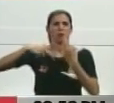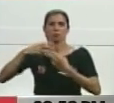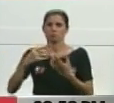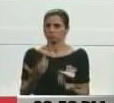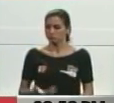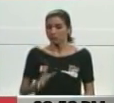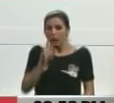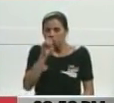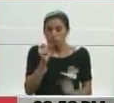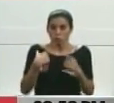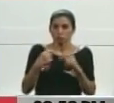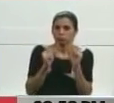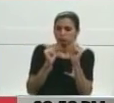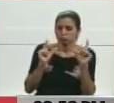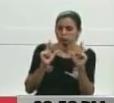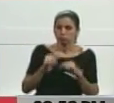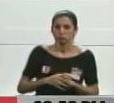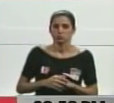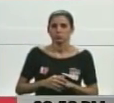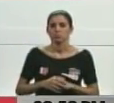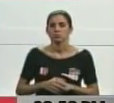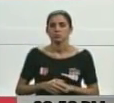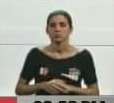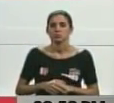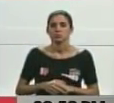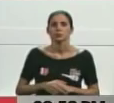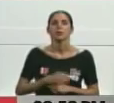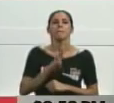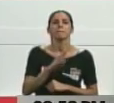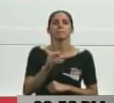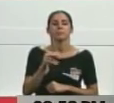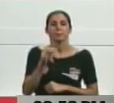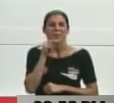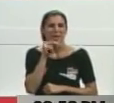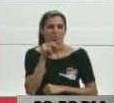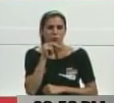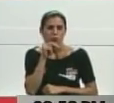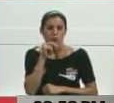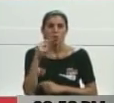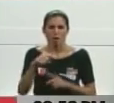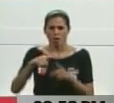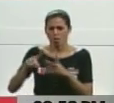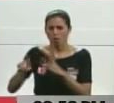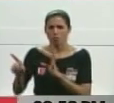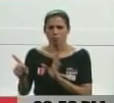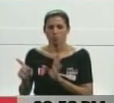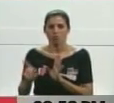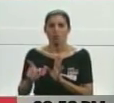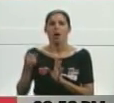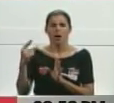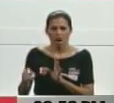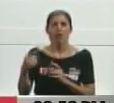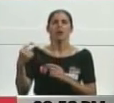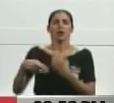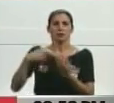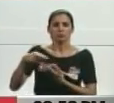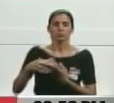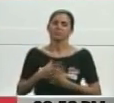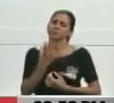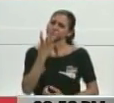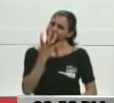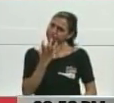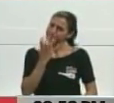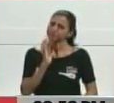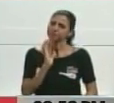Estaba también ahí bisnietos, África, Camila, bisnietos. Ahí está la revolución. Triste, tristeza da